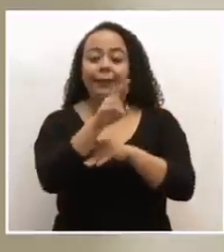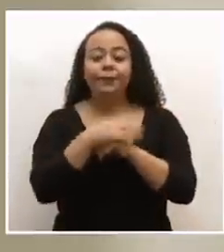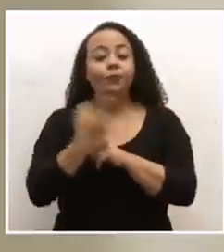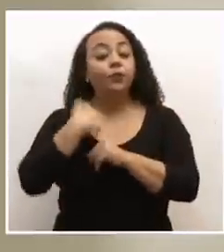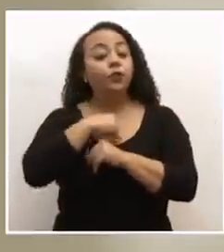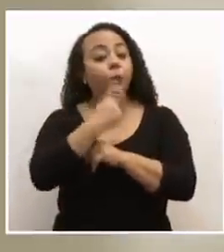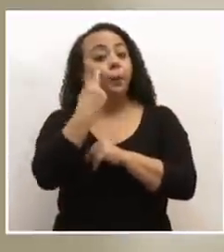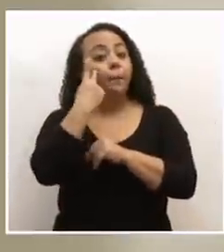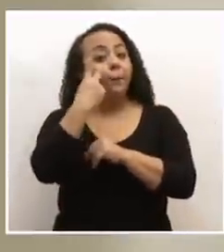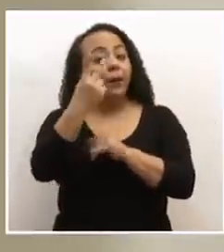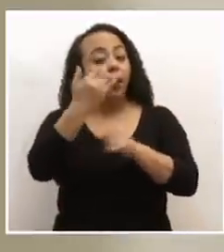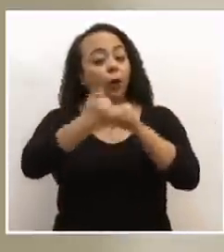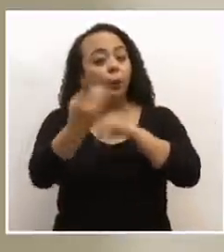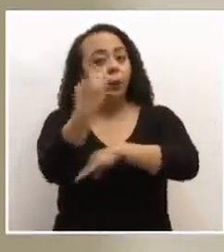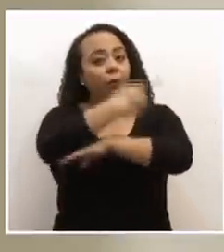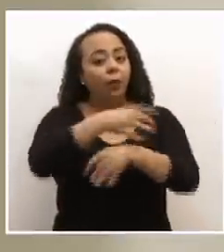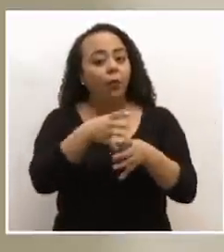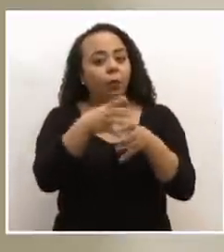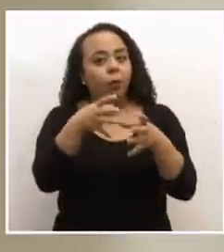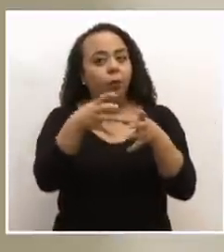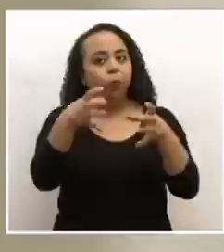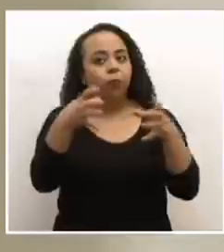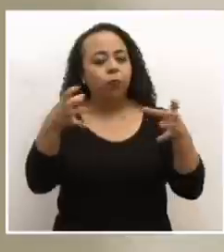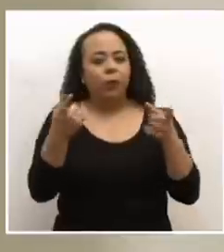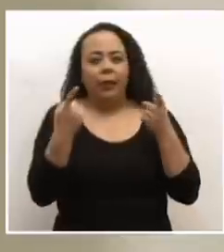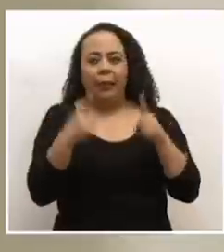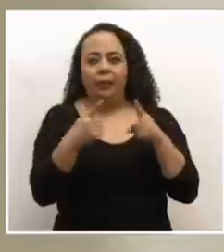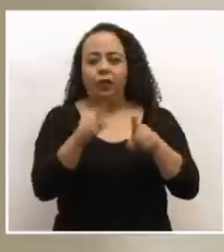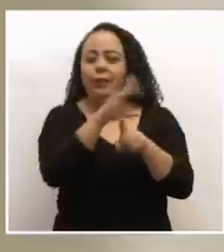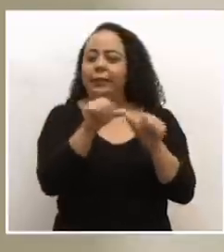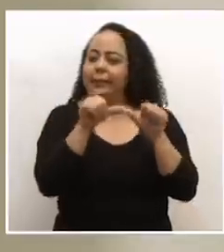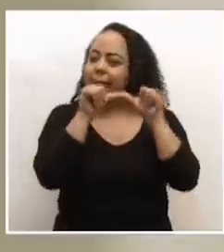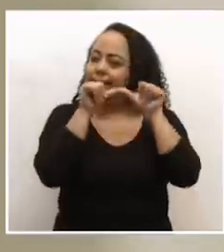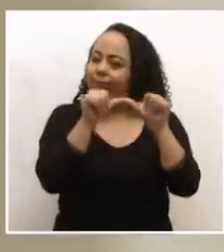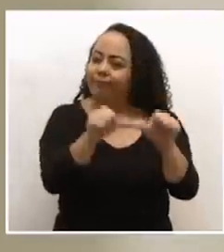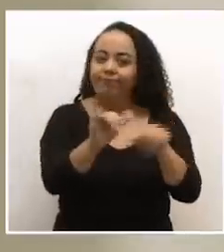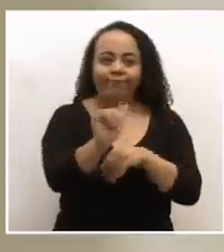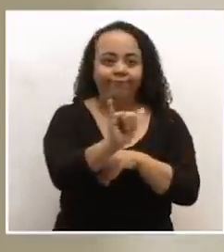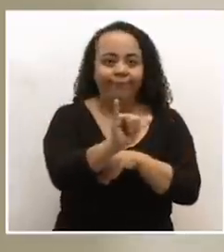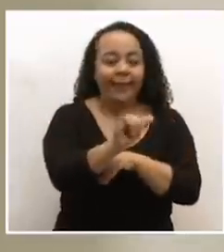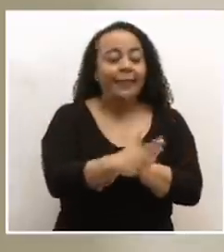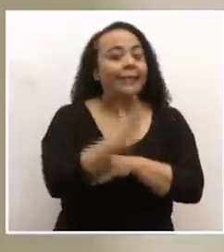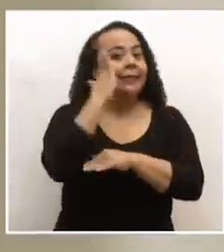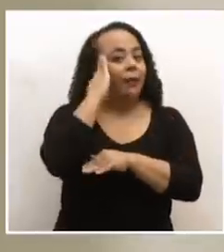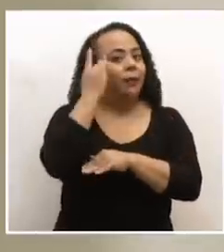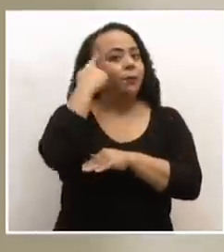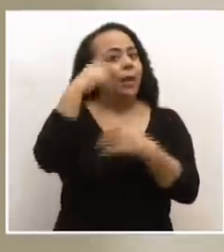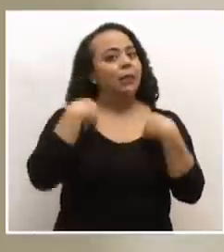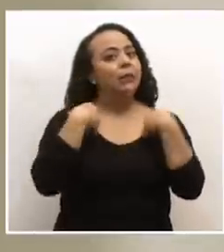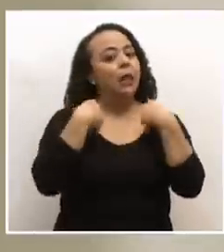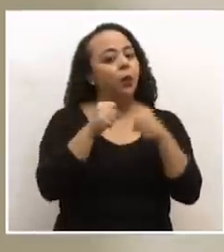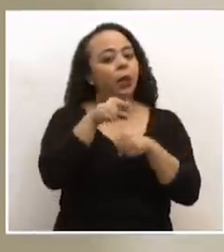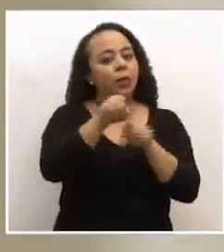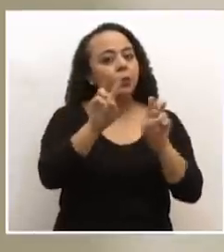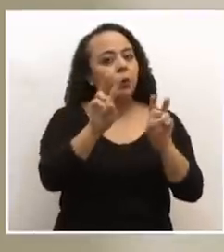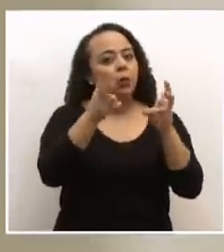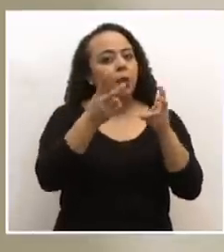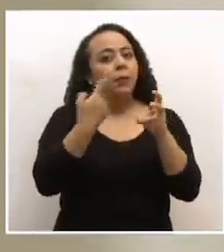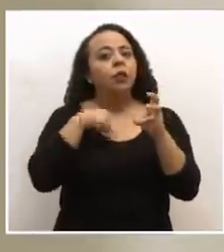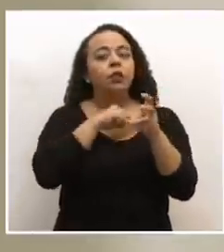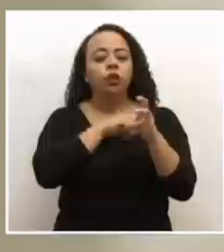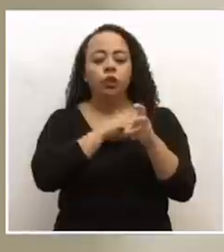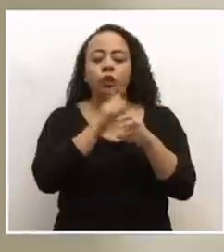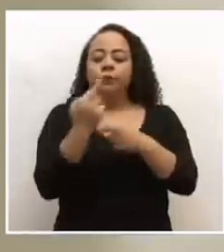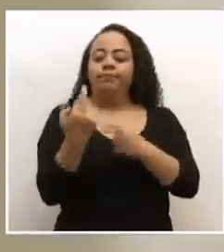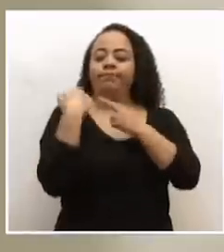visto en los últimos días el aumento abismal de casos y seguirá en esa línea. Sabemos que para la salud es un tema que nos compete a